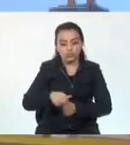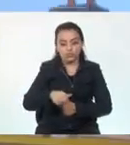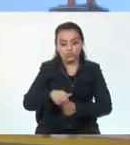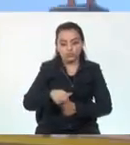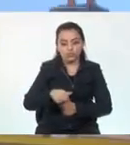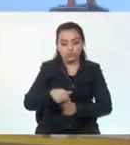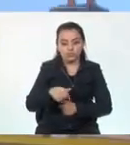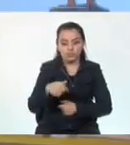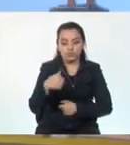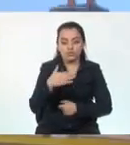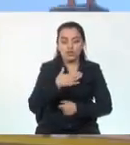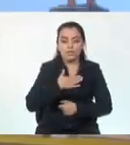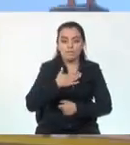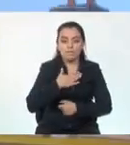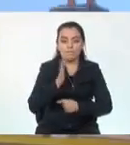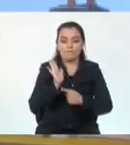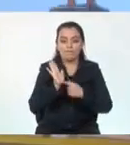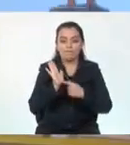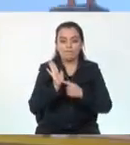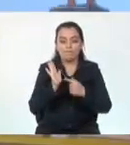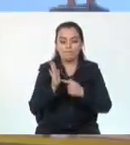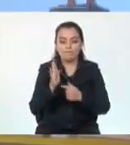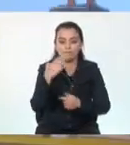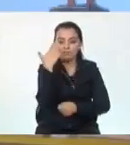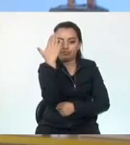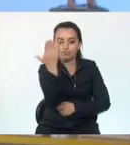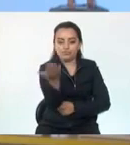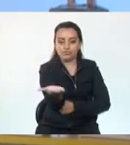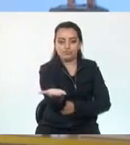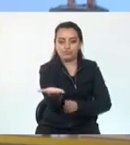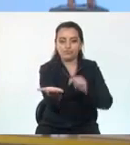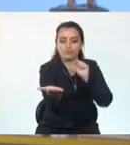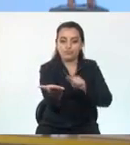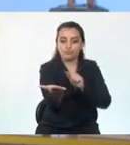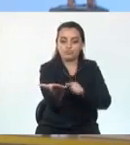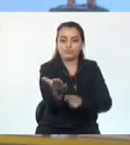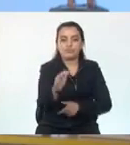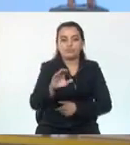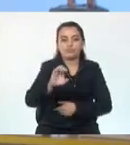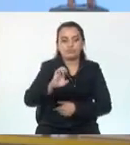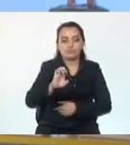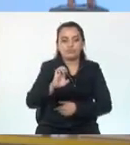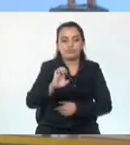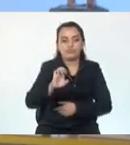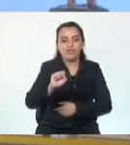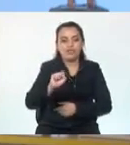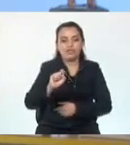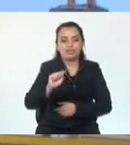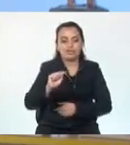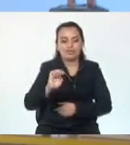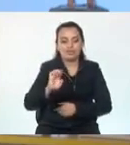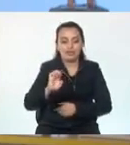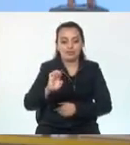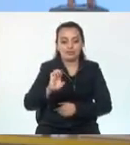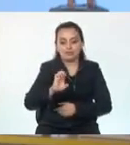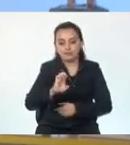voy a extender mi brazo hacia el este. Vamos a ver. Extiendo mi brazo hacia